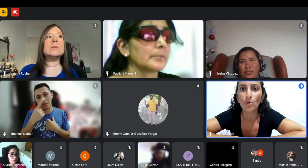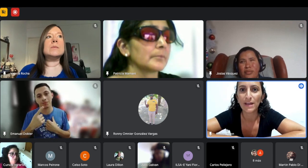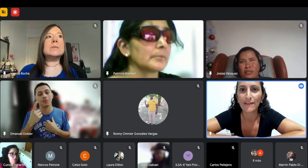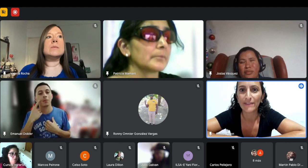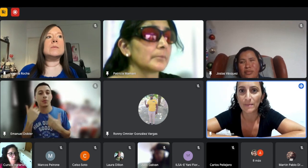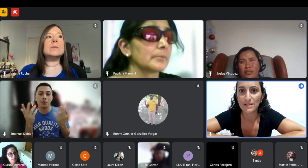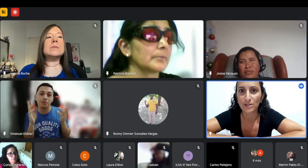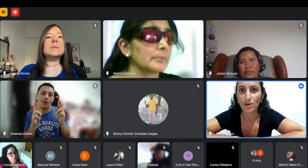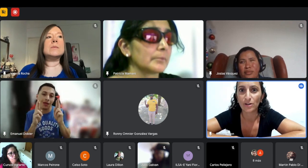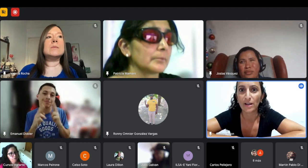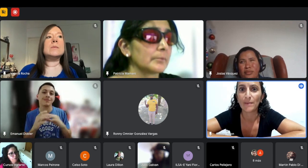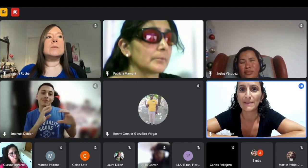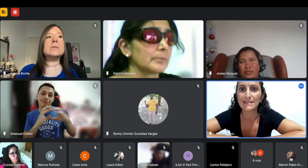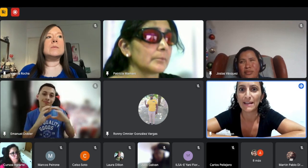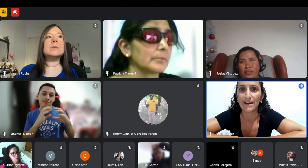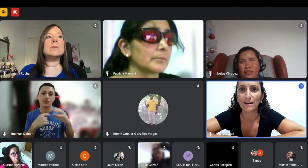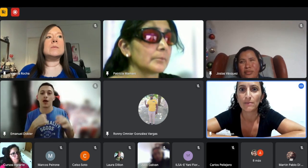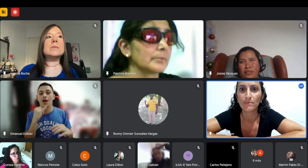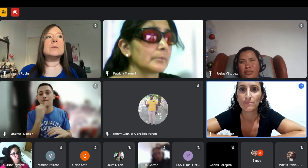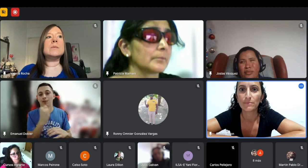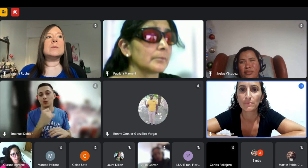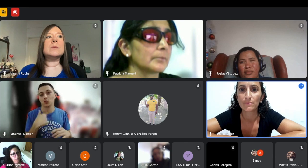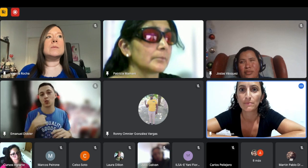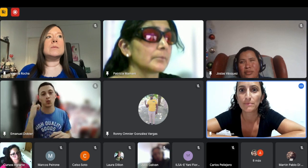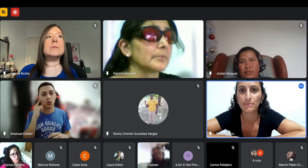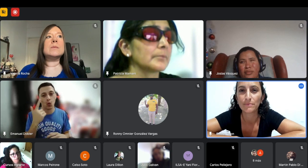podía entrar personas con discapacidad